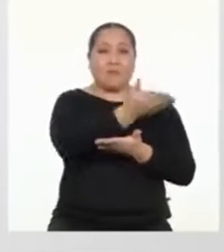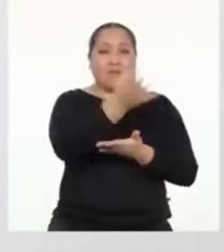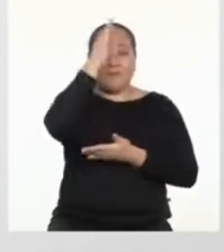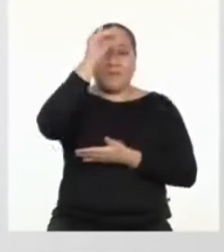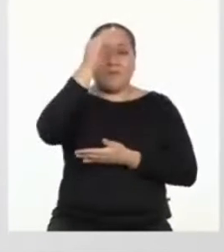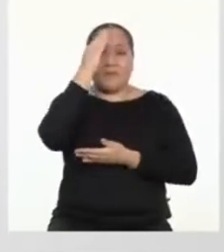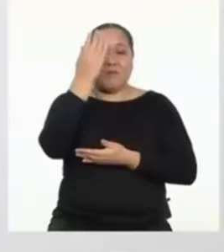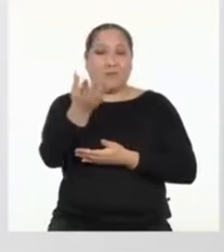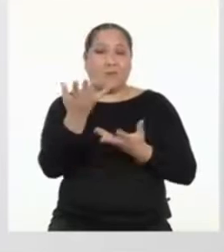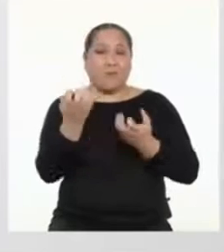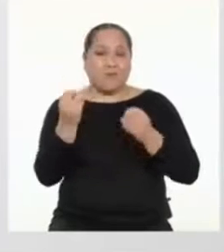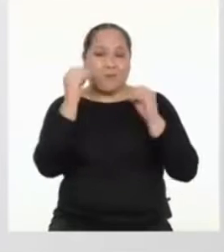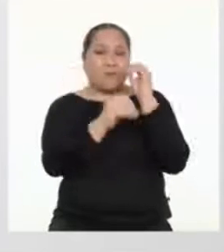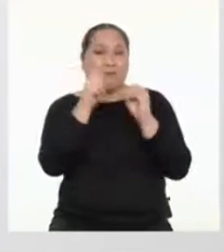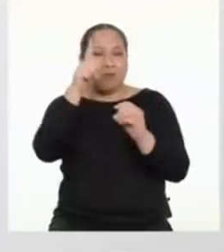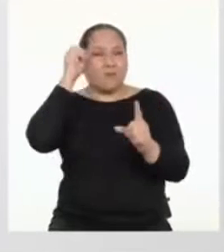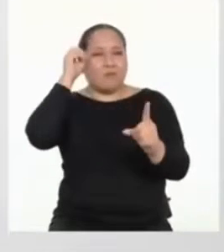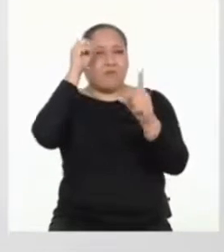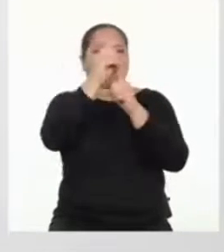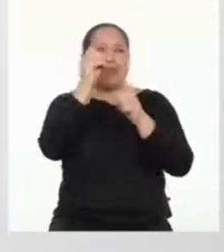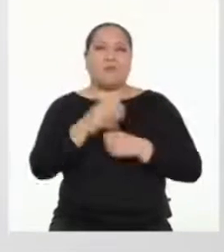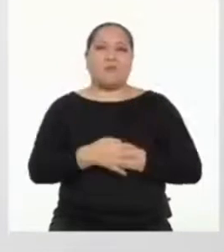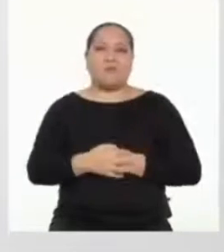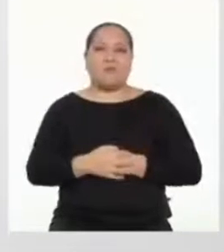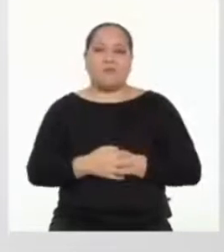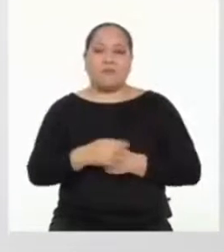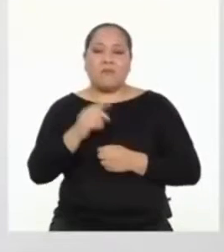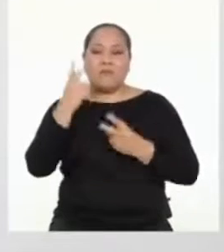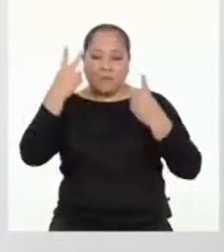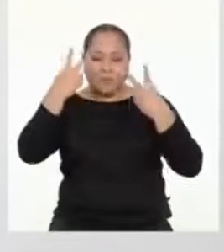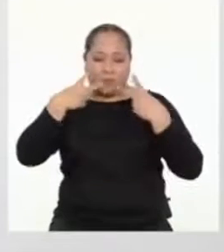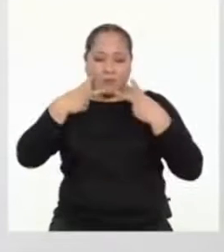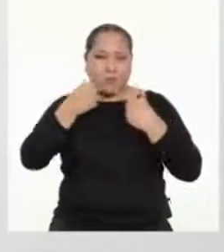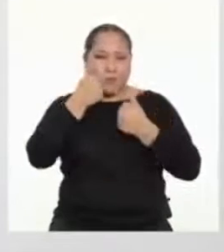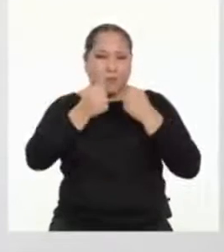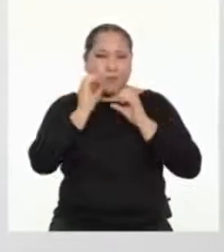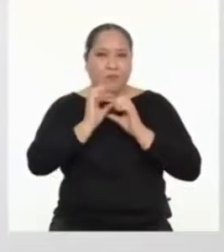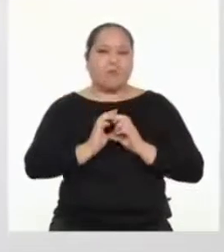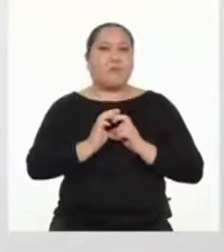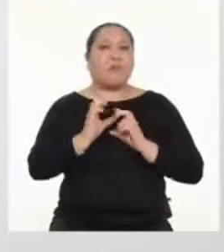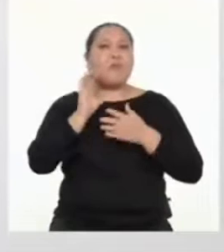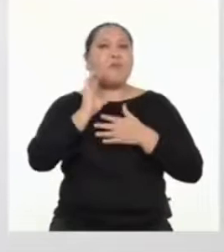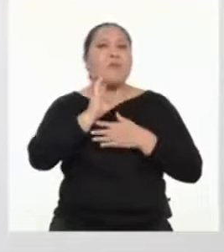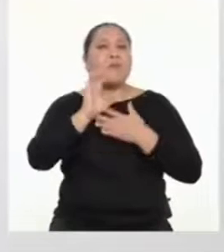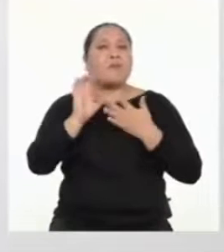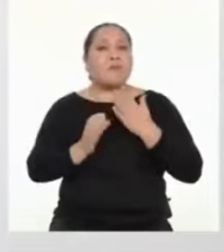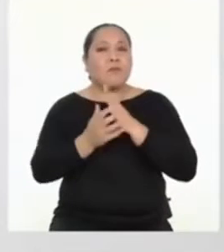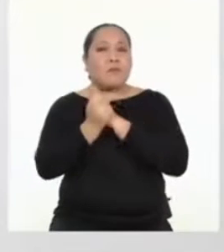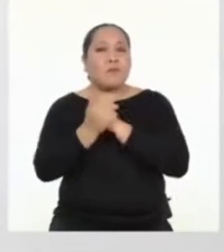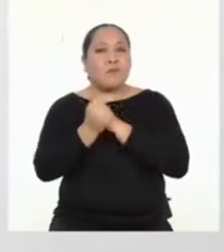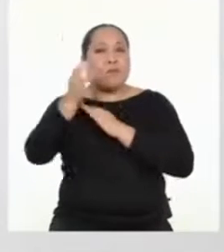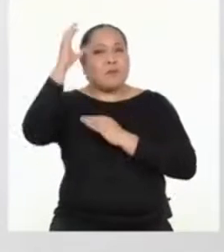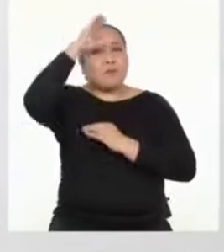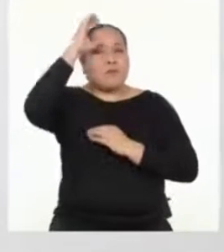y los chicos que quieran plantearse un reto. Valora tus cualidades, habilidades y conocimientos.